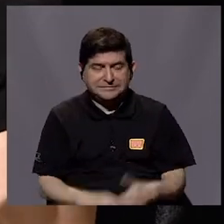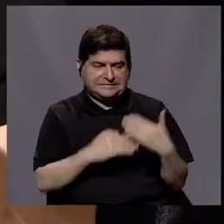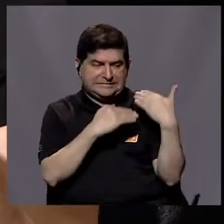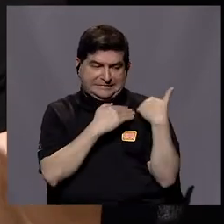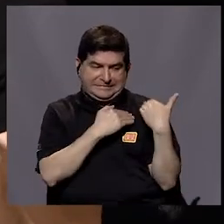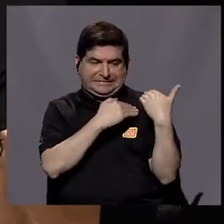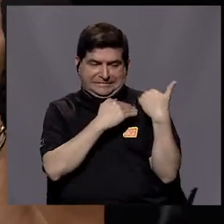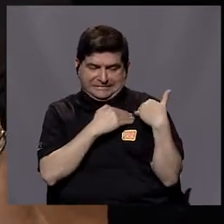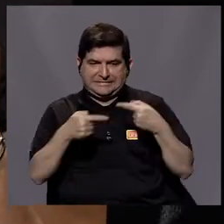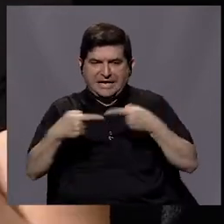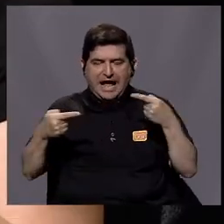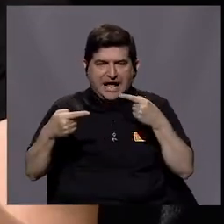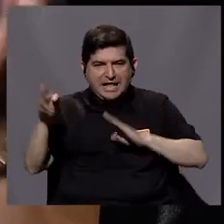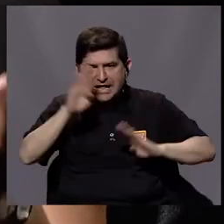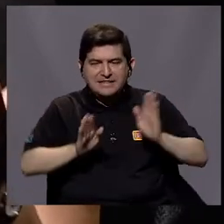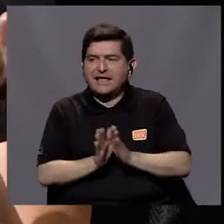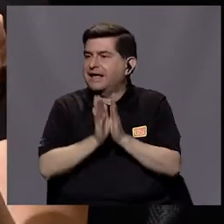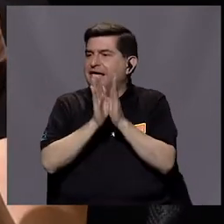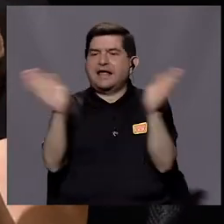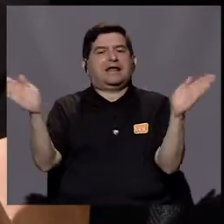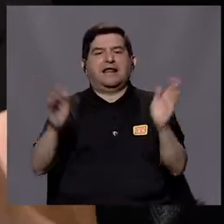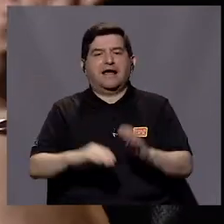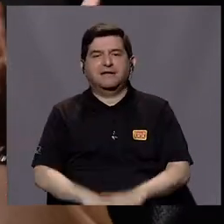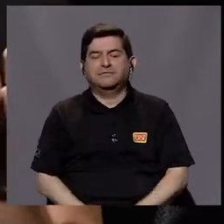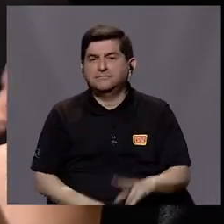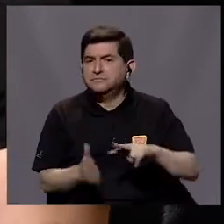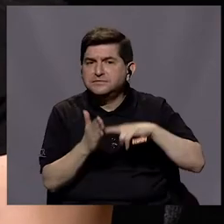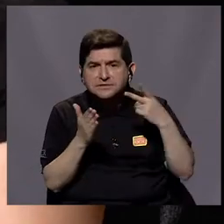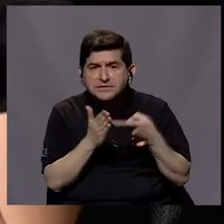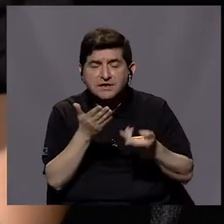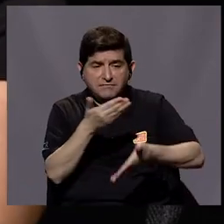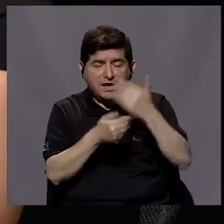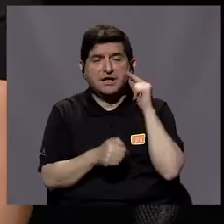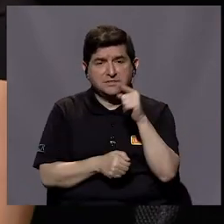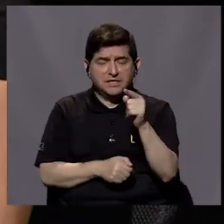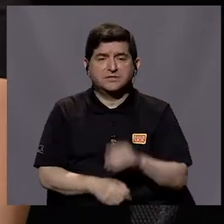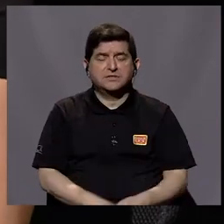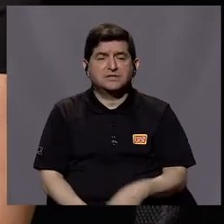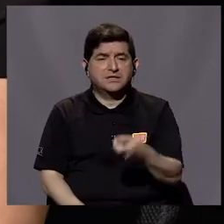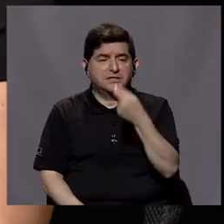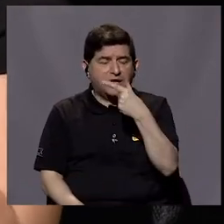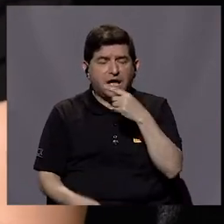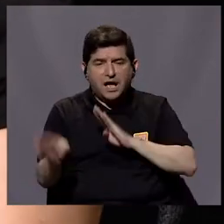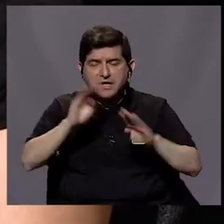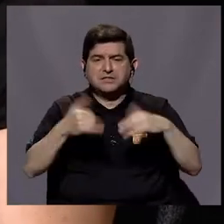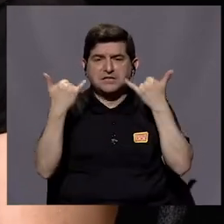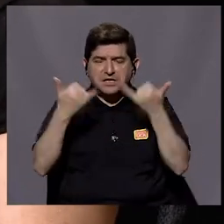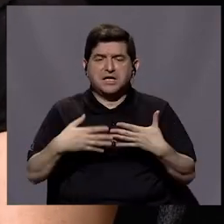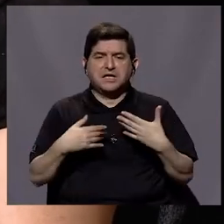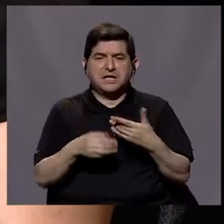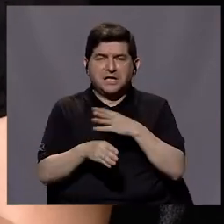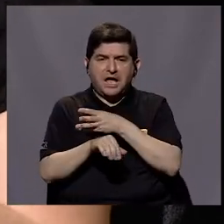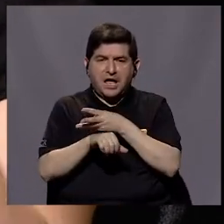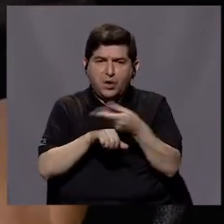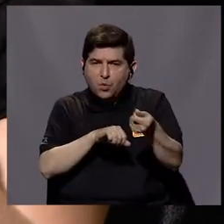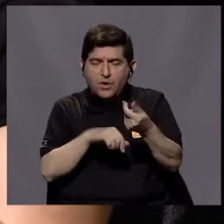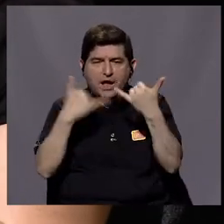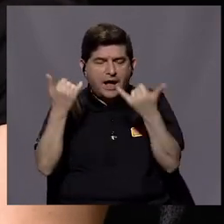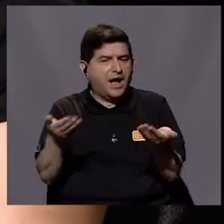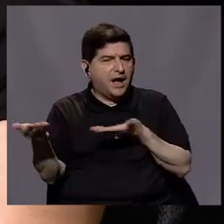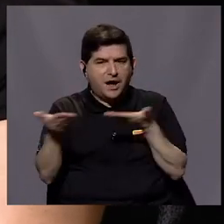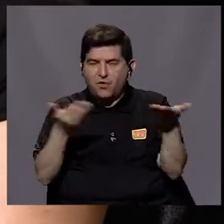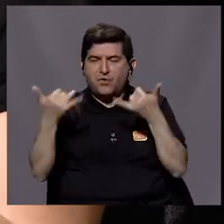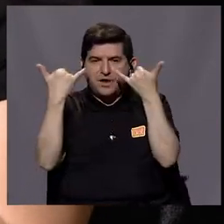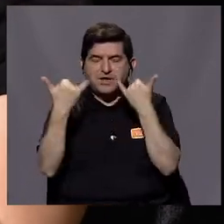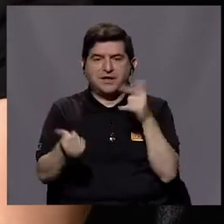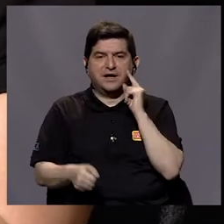Que hay resistencia a antibióticos generalizada. ¿Qué significa eso? Que si antes usted le daba un antibiótico y con eso se curaba, ahora ese ya no